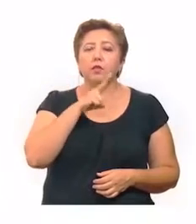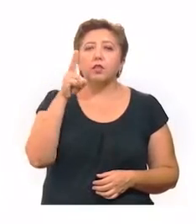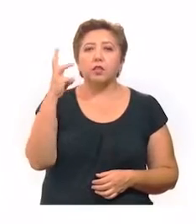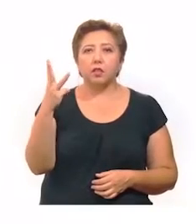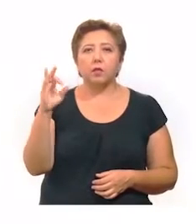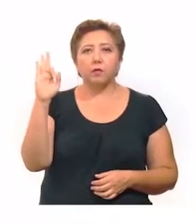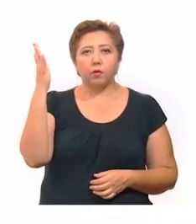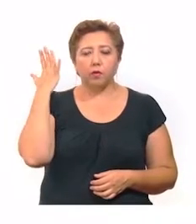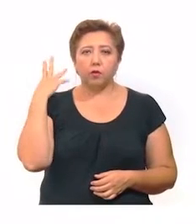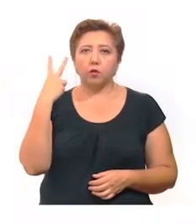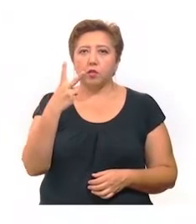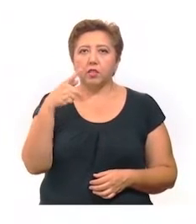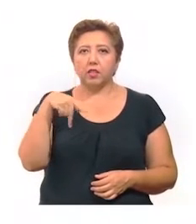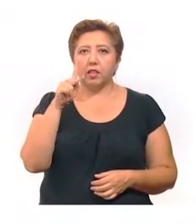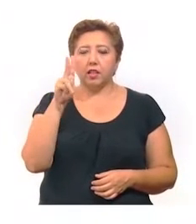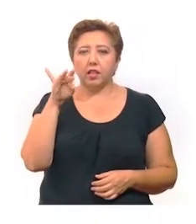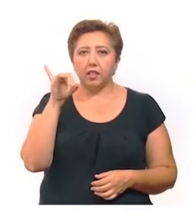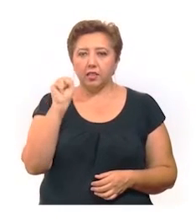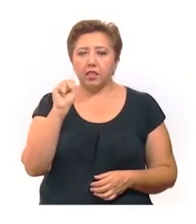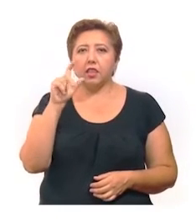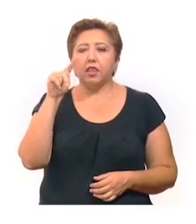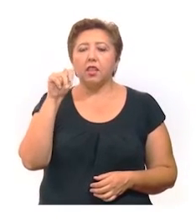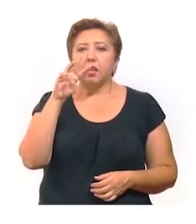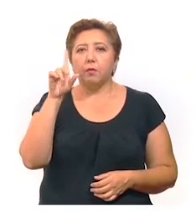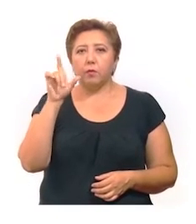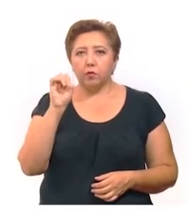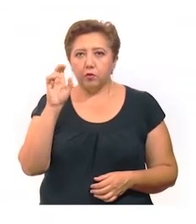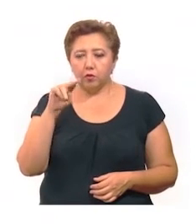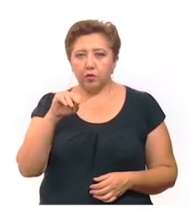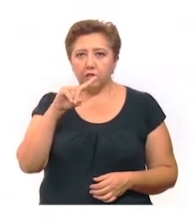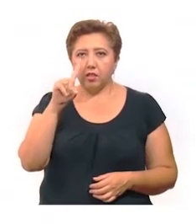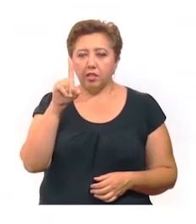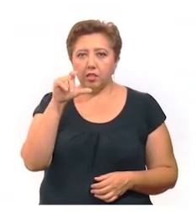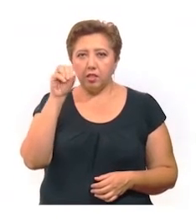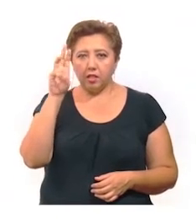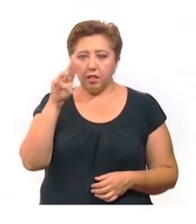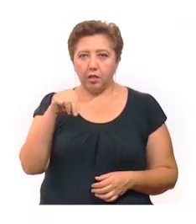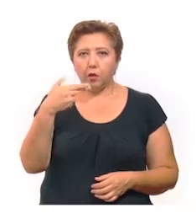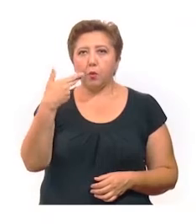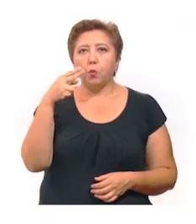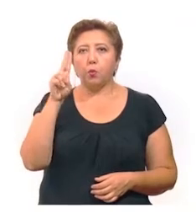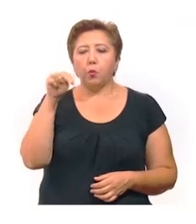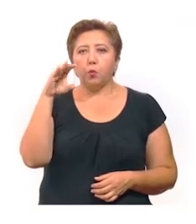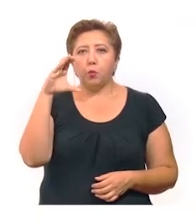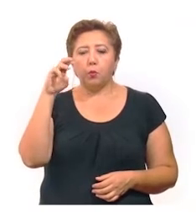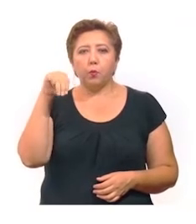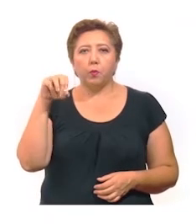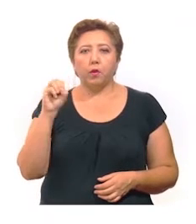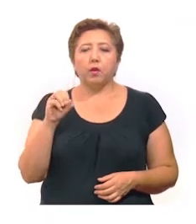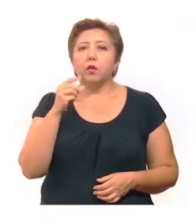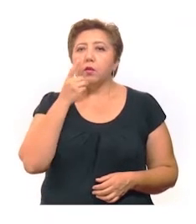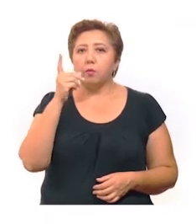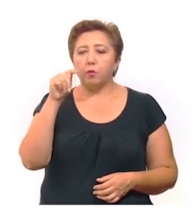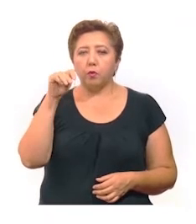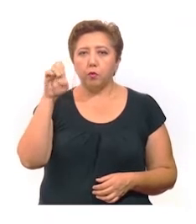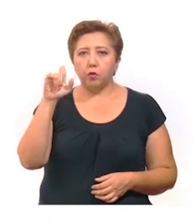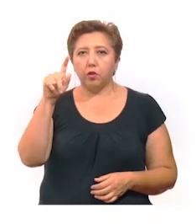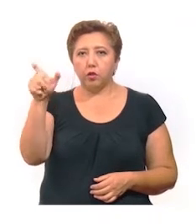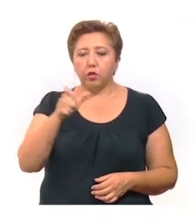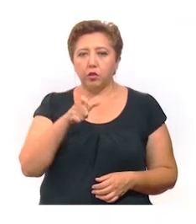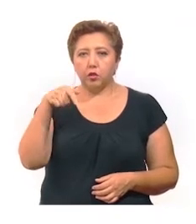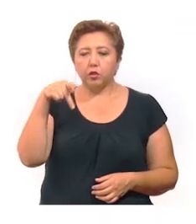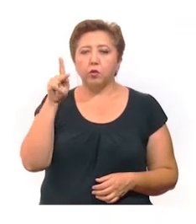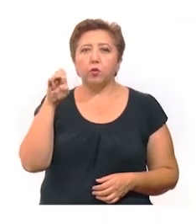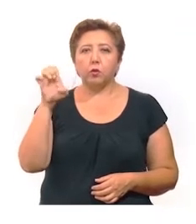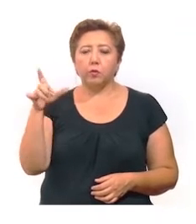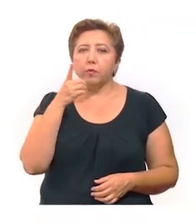3 foráneos, 2 en Canacín y en Temozón, 1 en Chemaj, Silam de Bravo, Junucmá, Quinchil, Motul, Progreso, Tishcocop